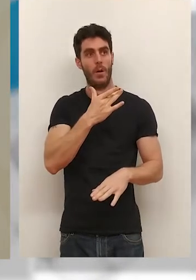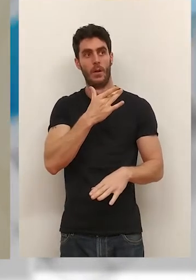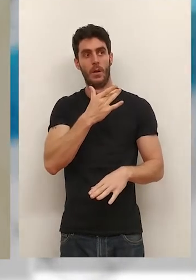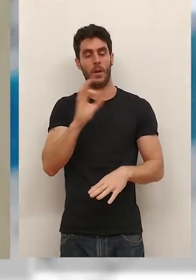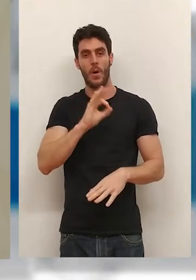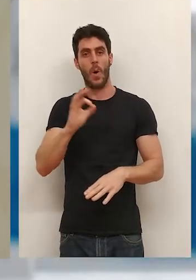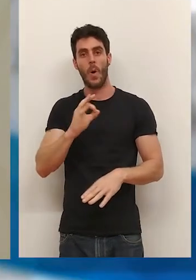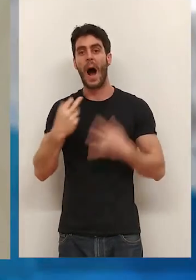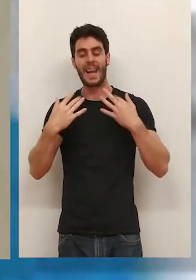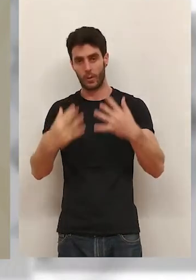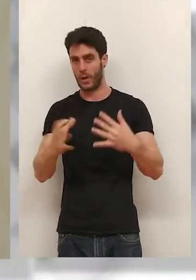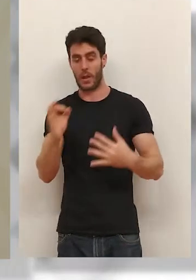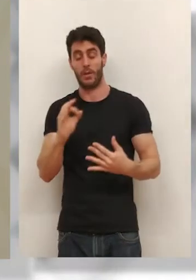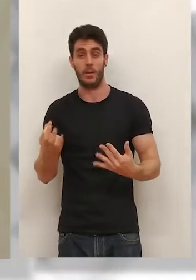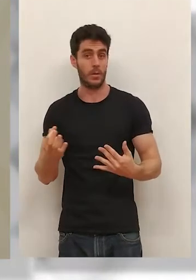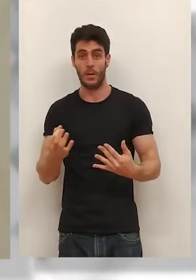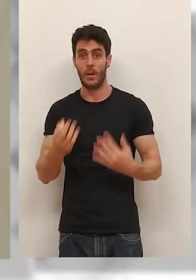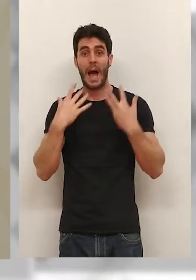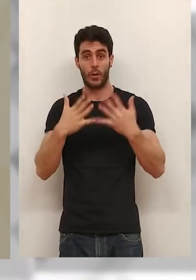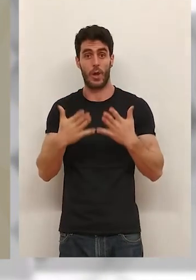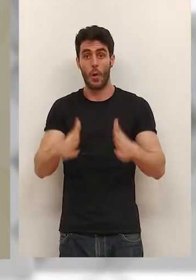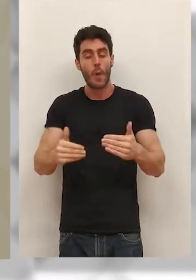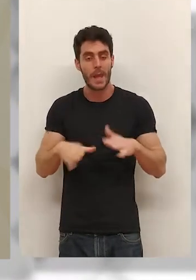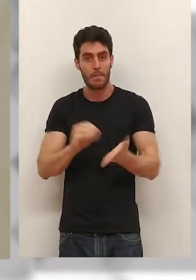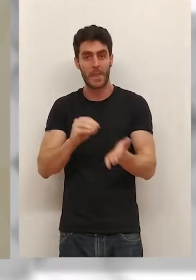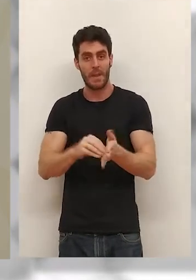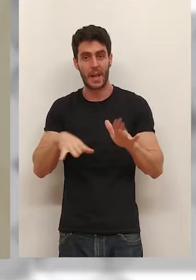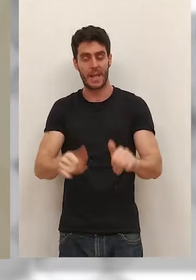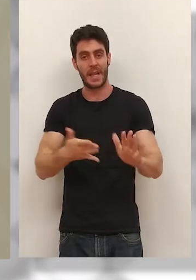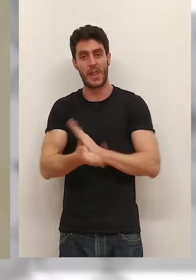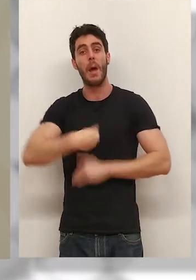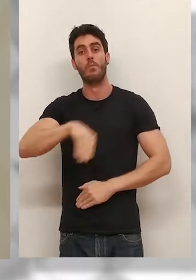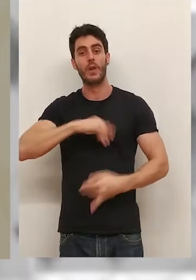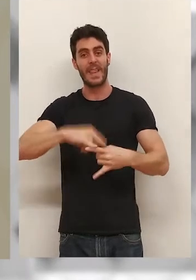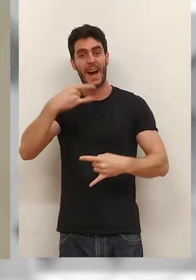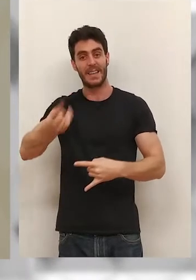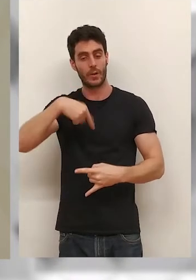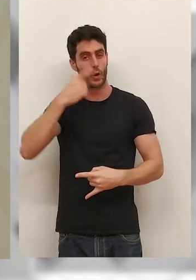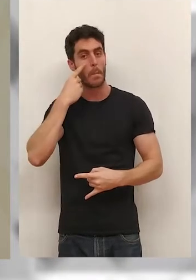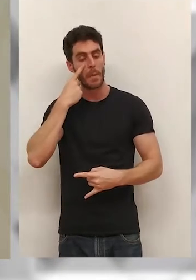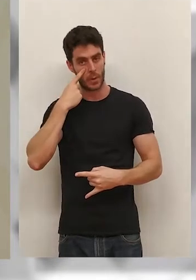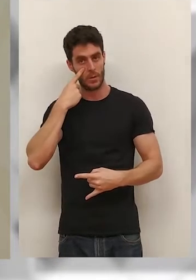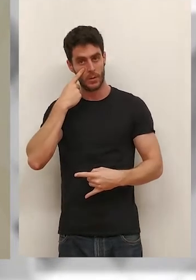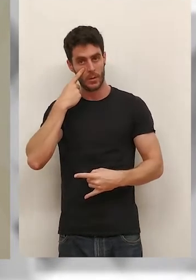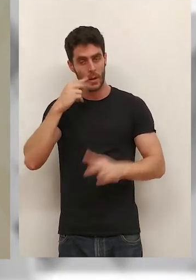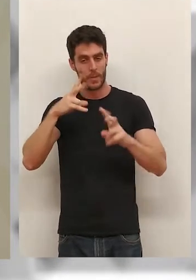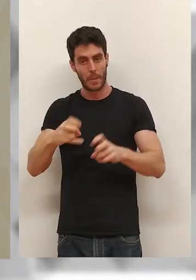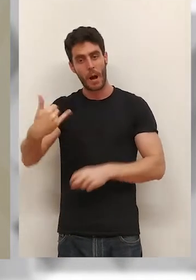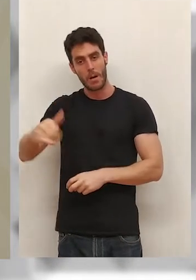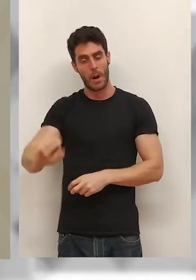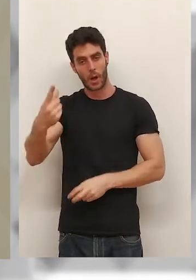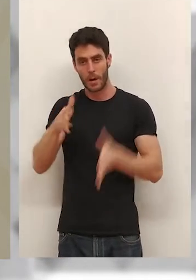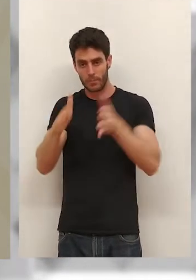aire acondicionado, o ni siquiera cuentan con aire acondicionado. Mucha de esa mortalidad extra que hemos ido hablando se centra sobre las capas más